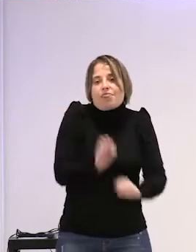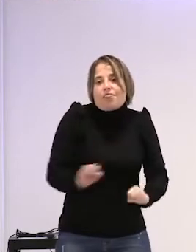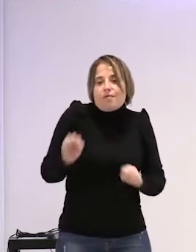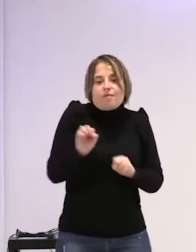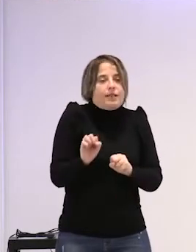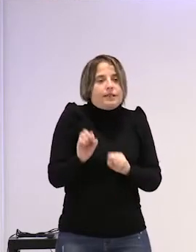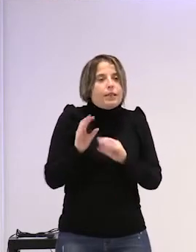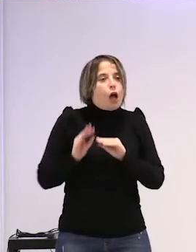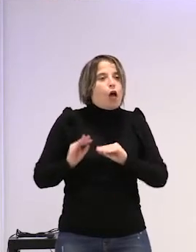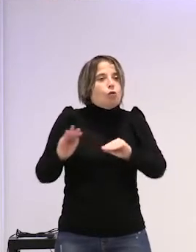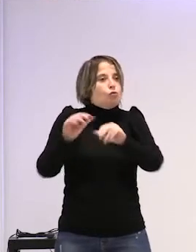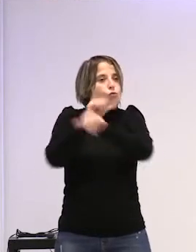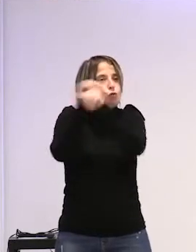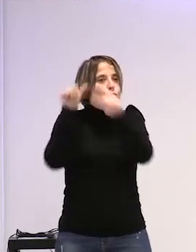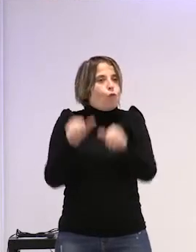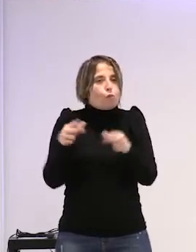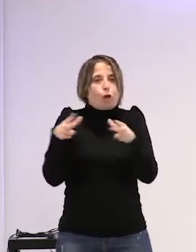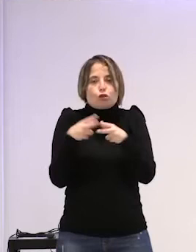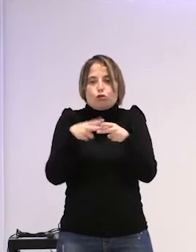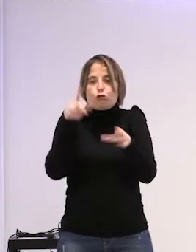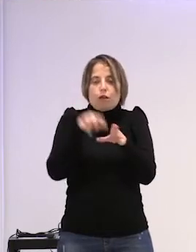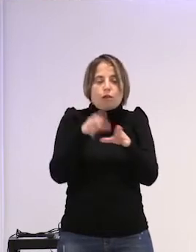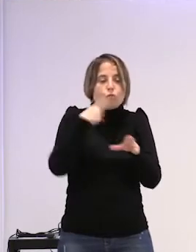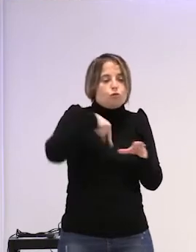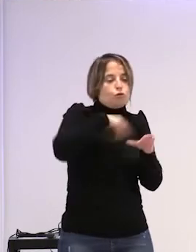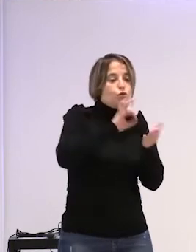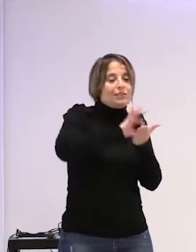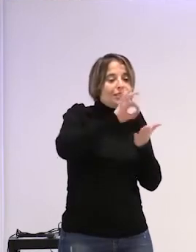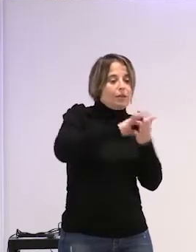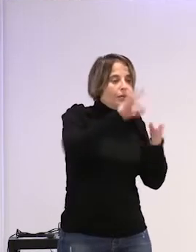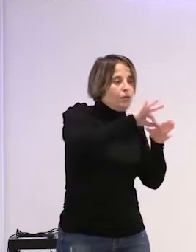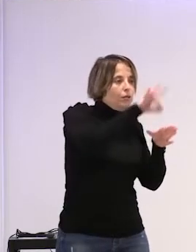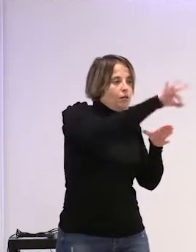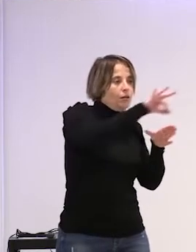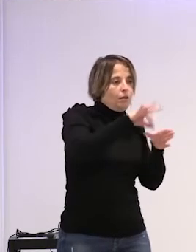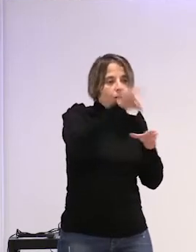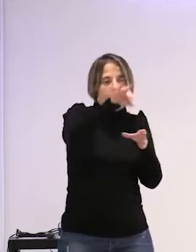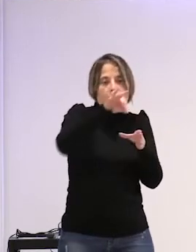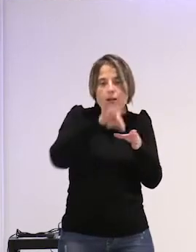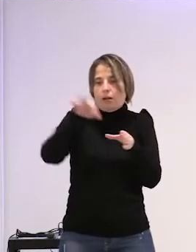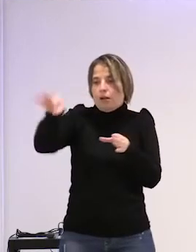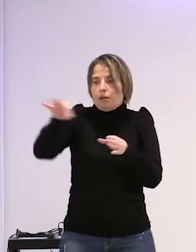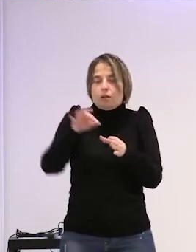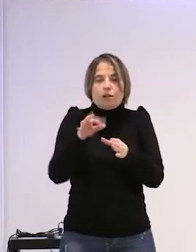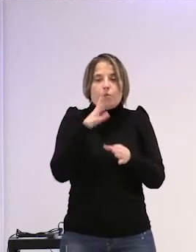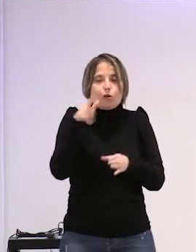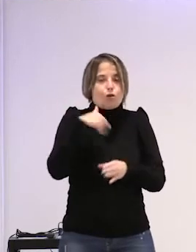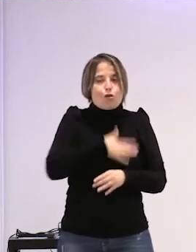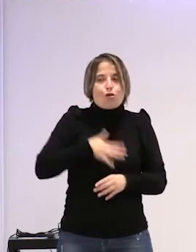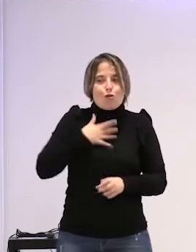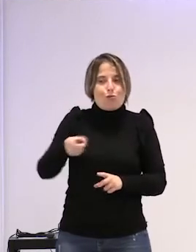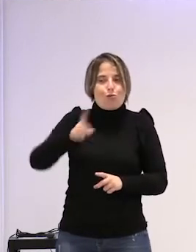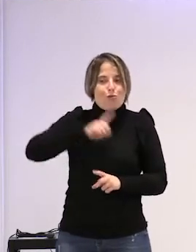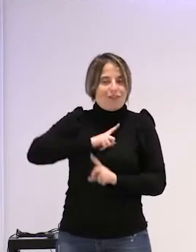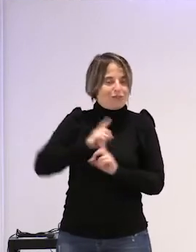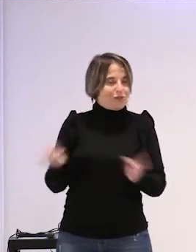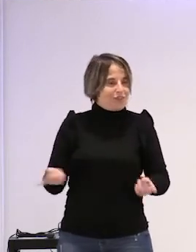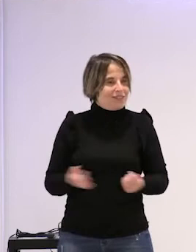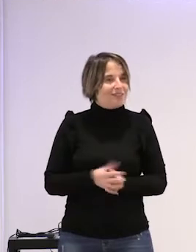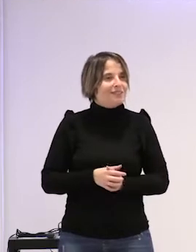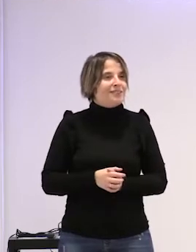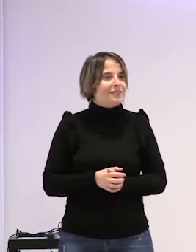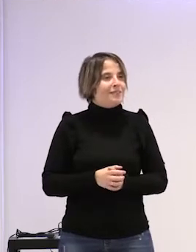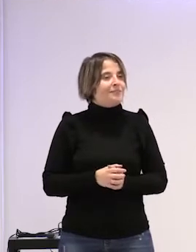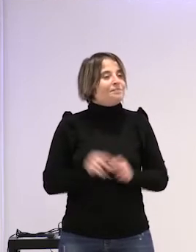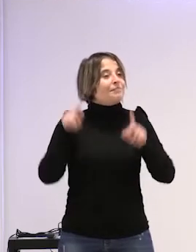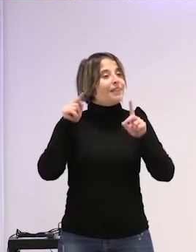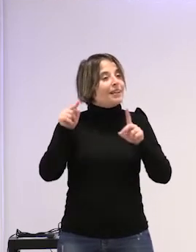funcionales ¿no? entonces no las vamos pasando de un servicio a otro decía porque son incómodas y yo creo que eso